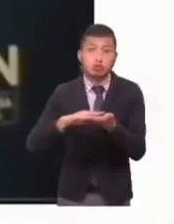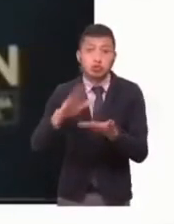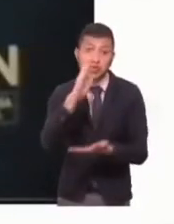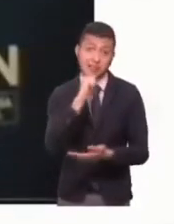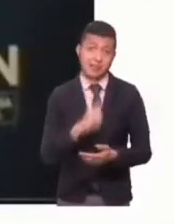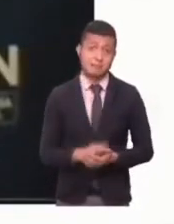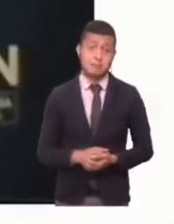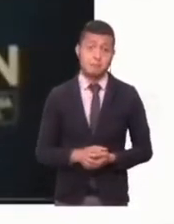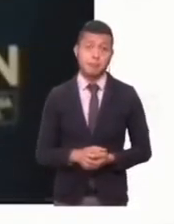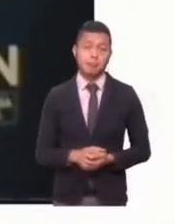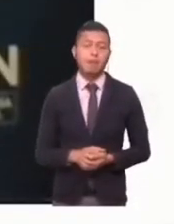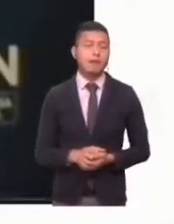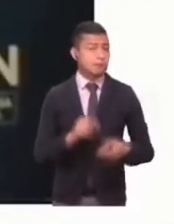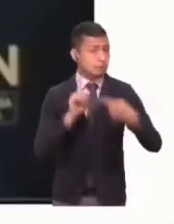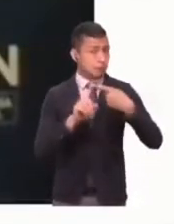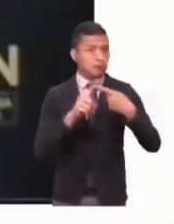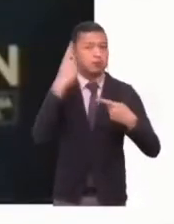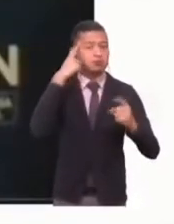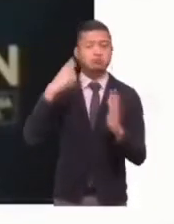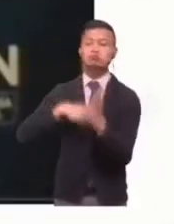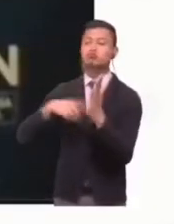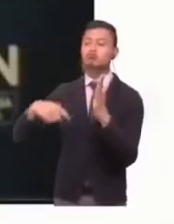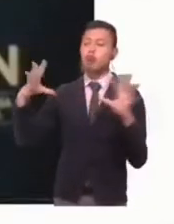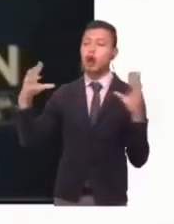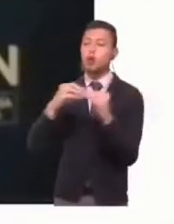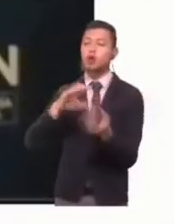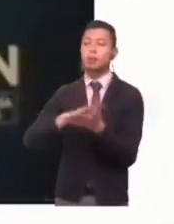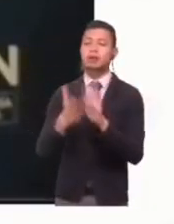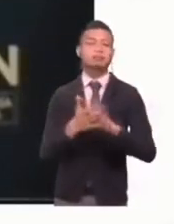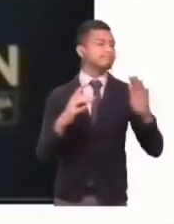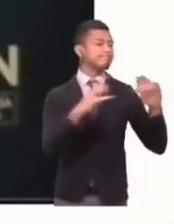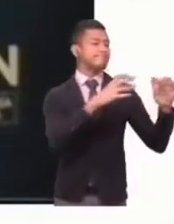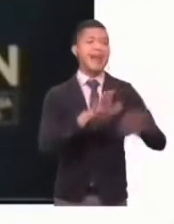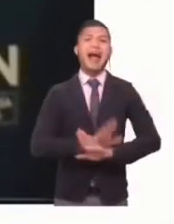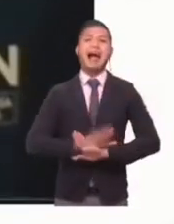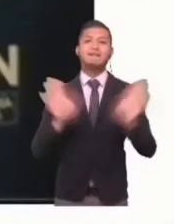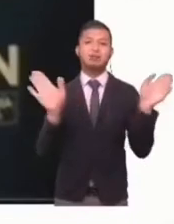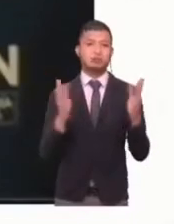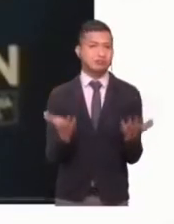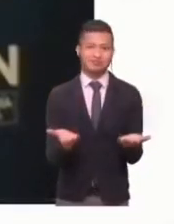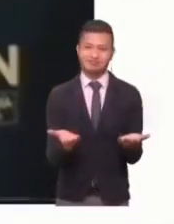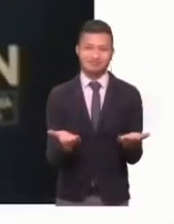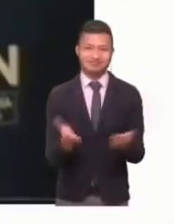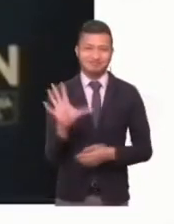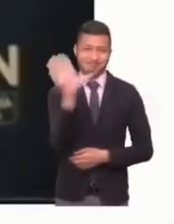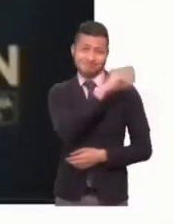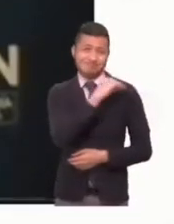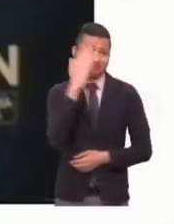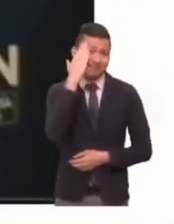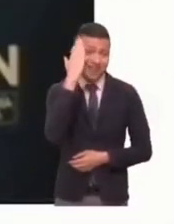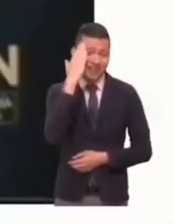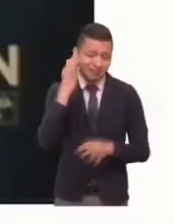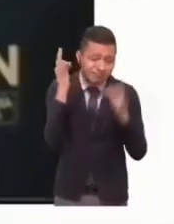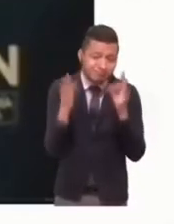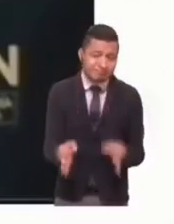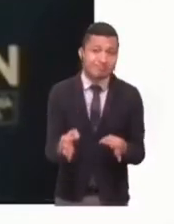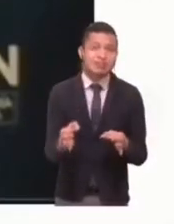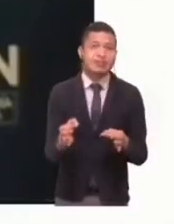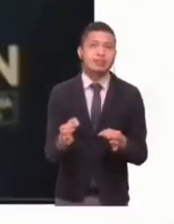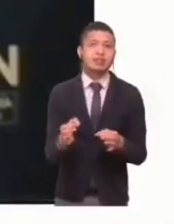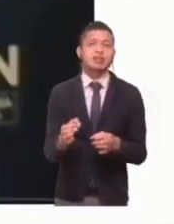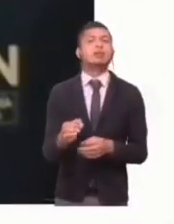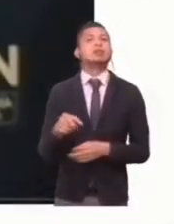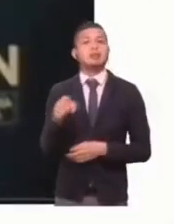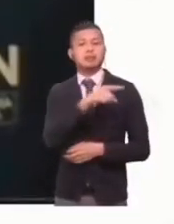conflicto no se acababa con la firma del acuerdo, que creo que eso es indiscutible. Y eso llevó a que muchas veces la adecuada